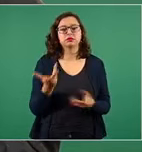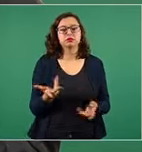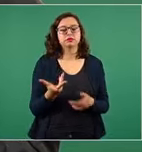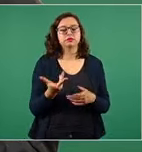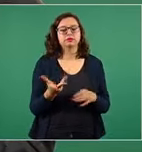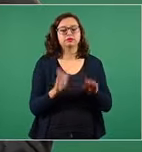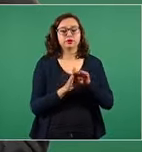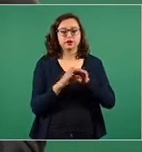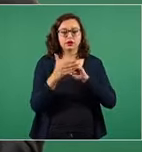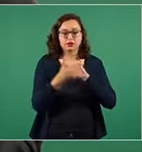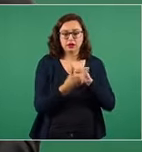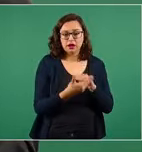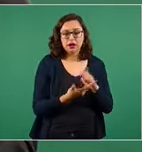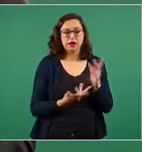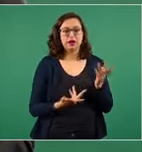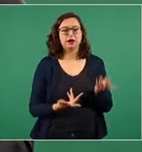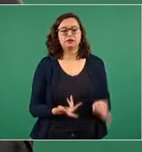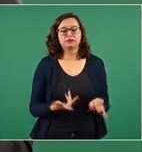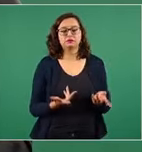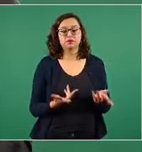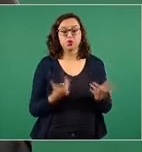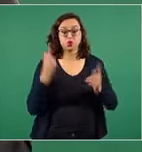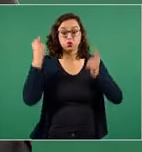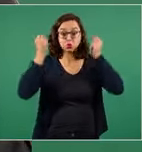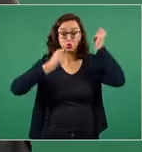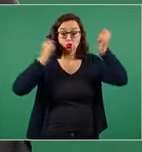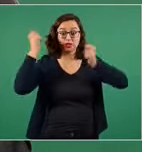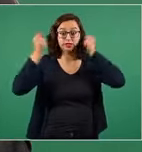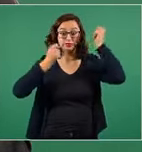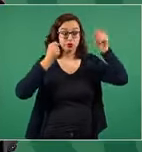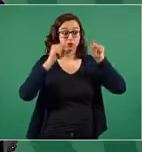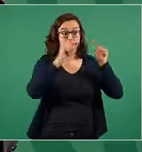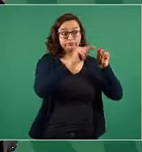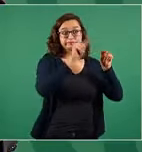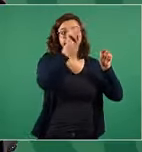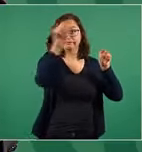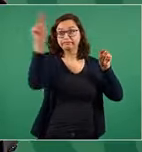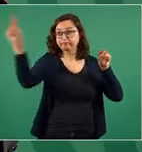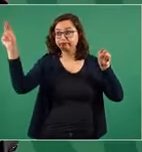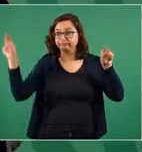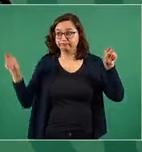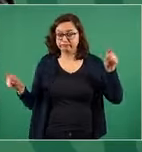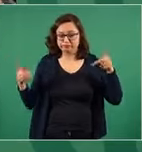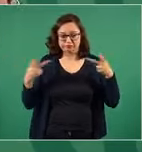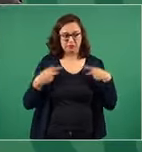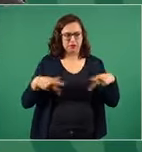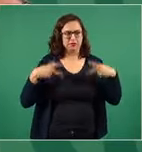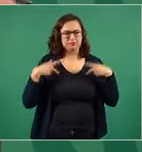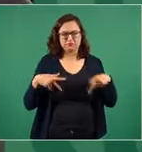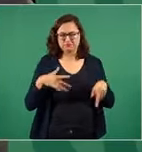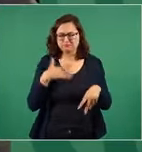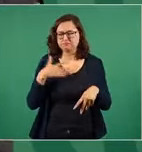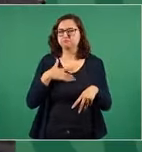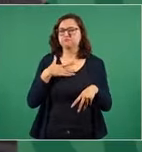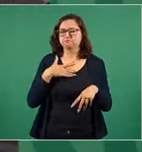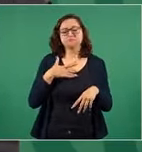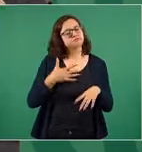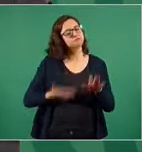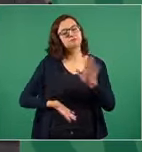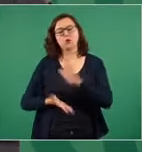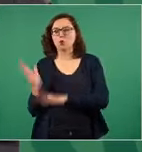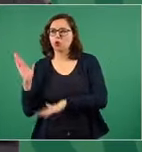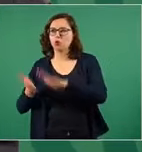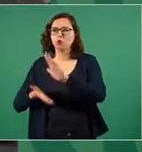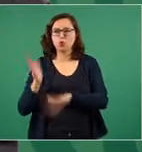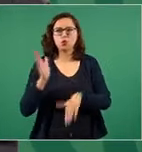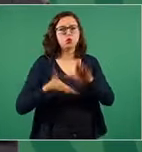Cabos, a las zonas turísticas, a las grandes